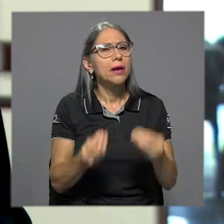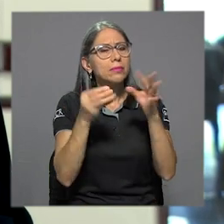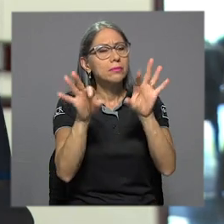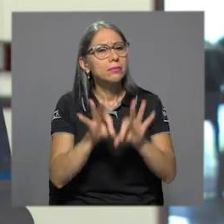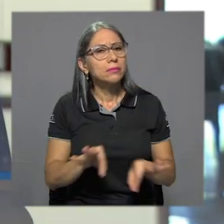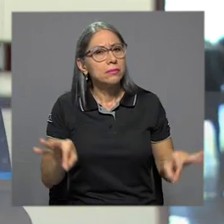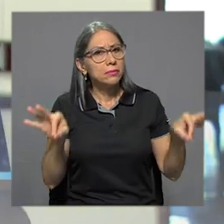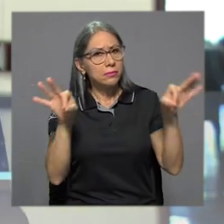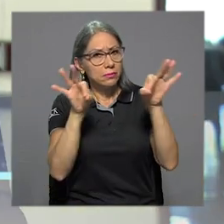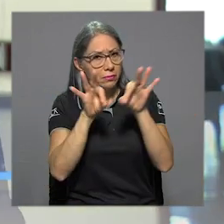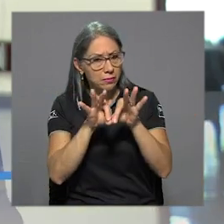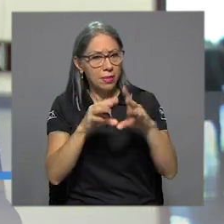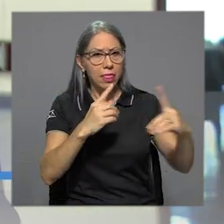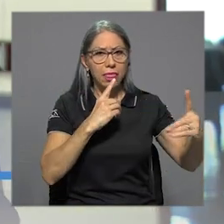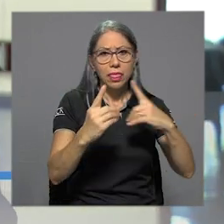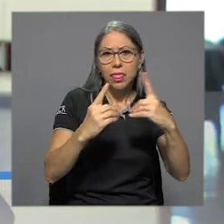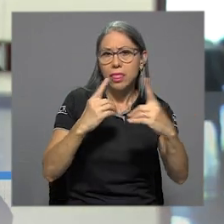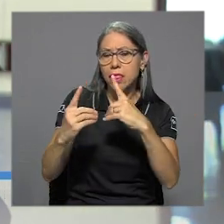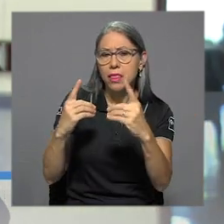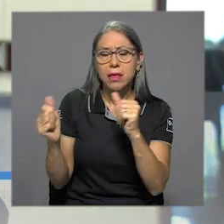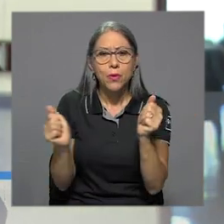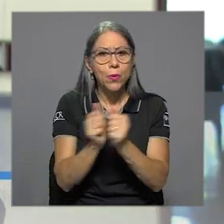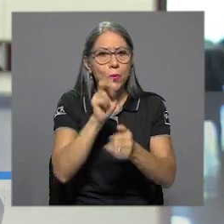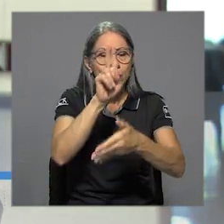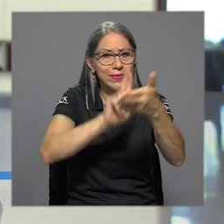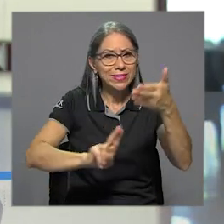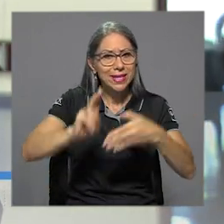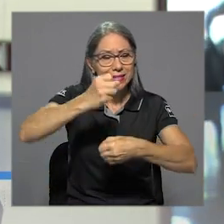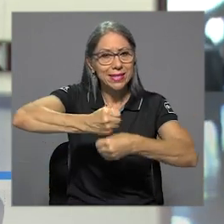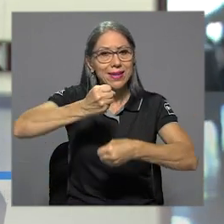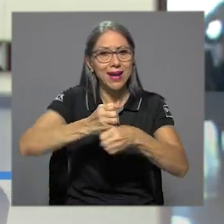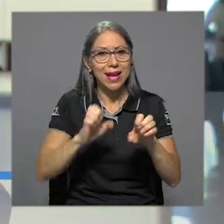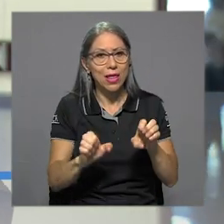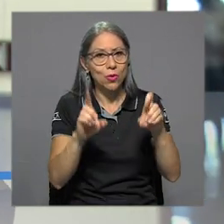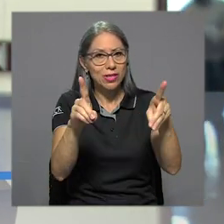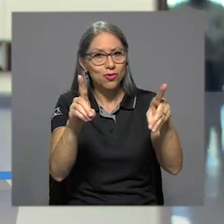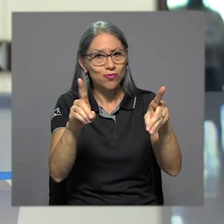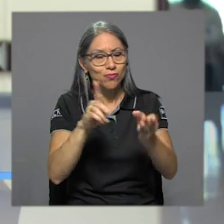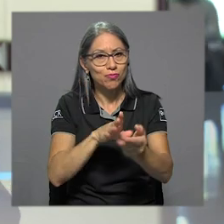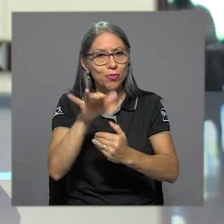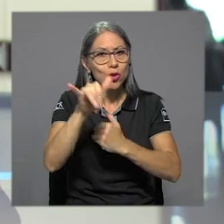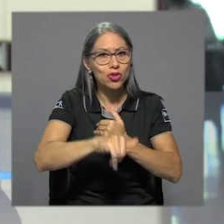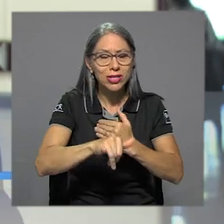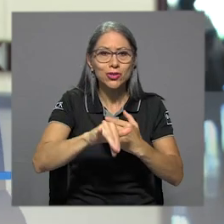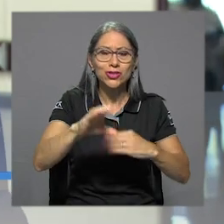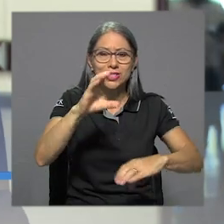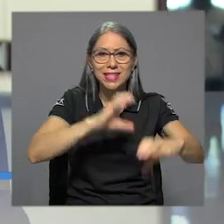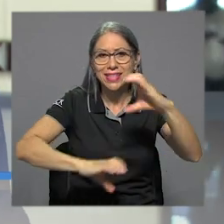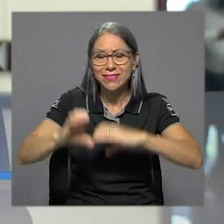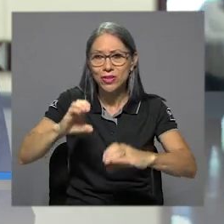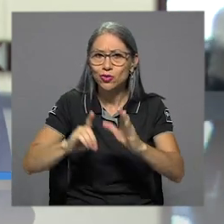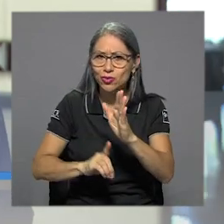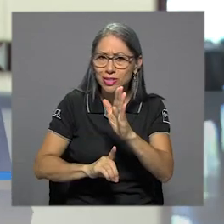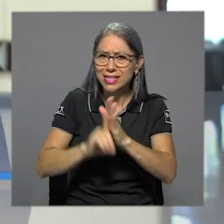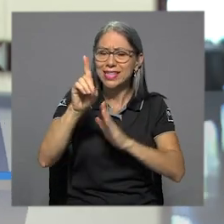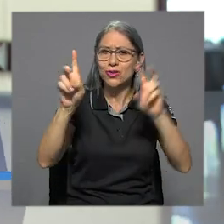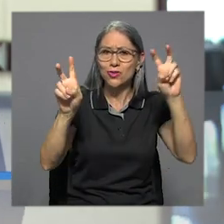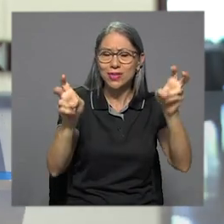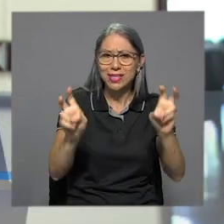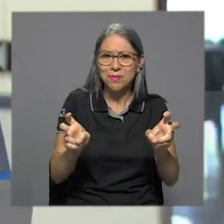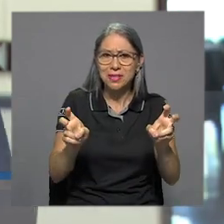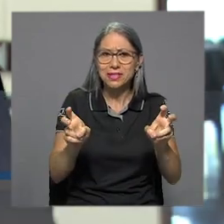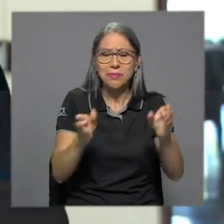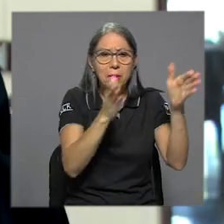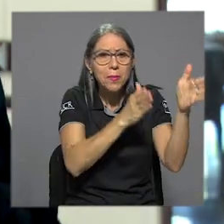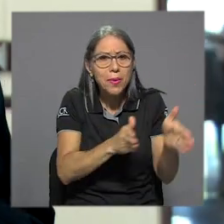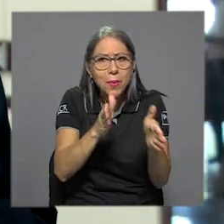Es de mucha importancia el diálogo con universidades que trabajan en la educación, en proyectos científicos, en desarrollo de